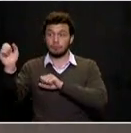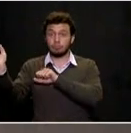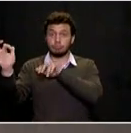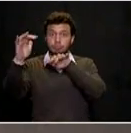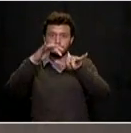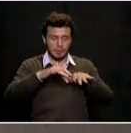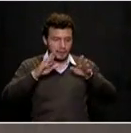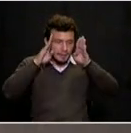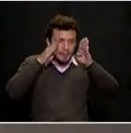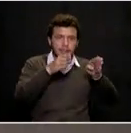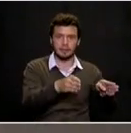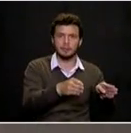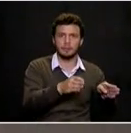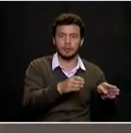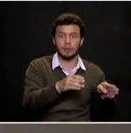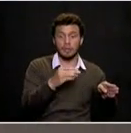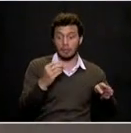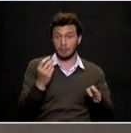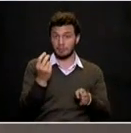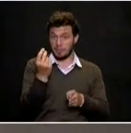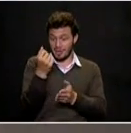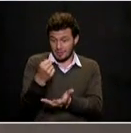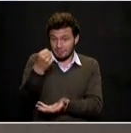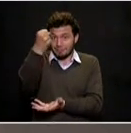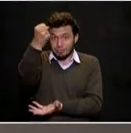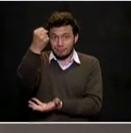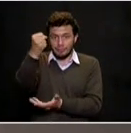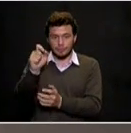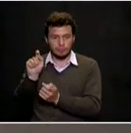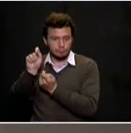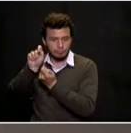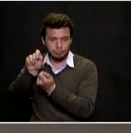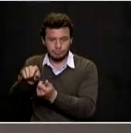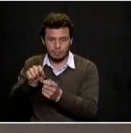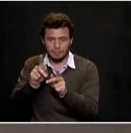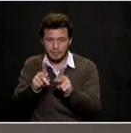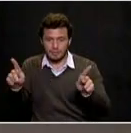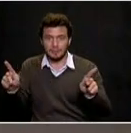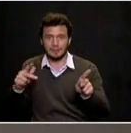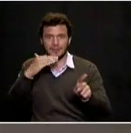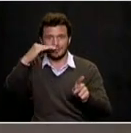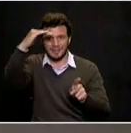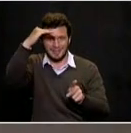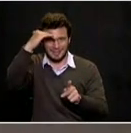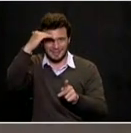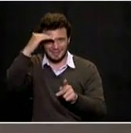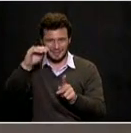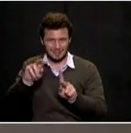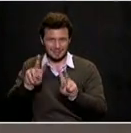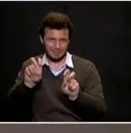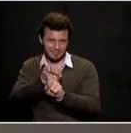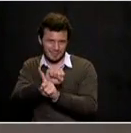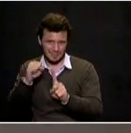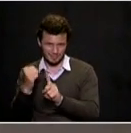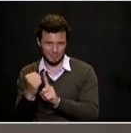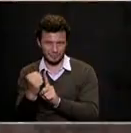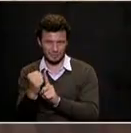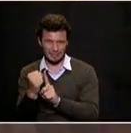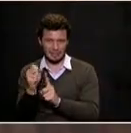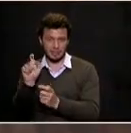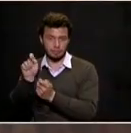afecte los recursos de inversión social que hay para los medellinenses. Comienza esta ronda Jorge Gutiérrez.